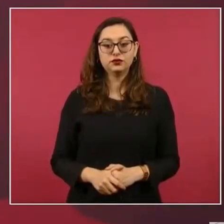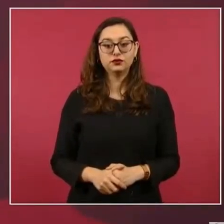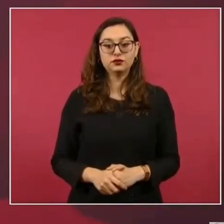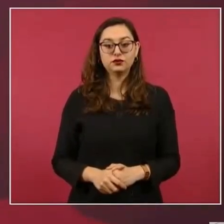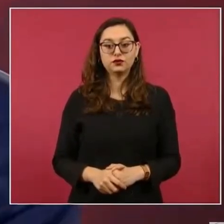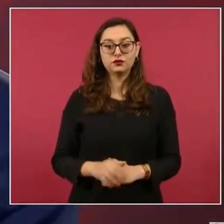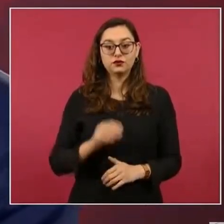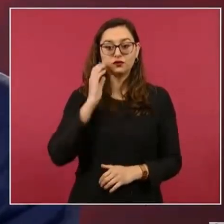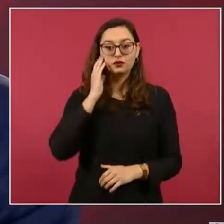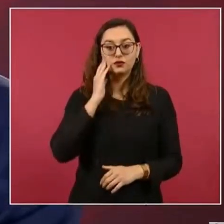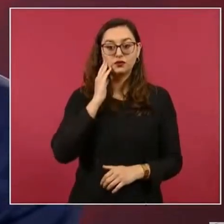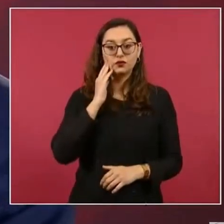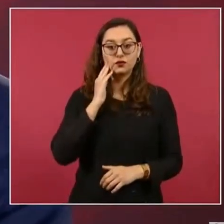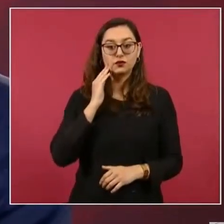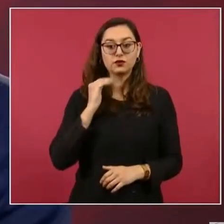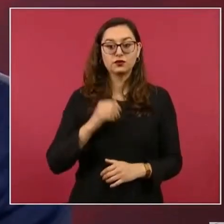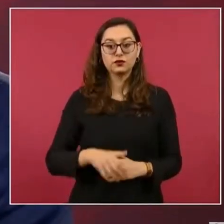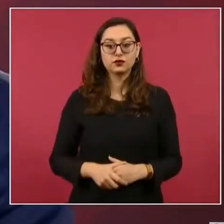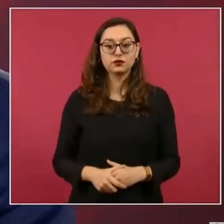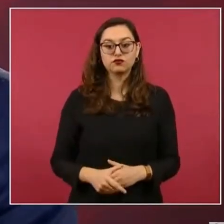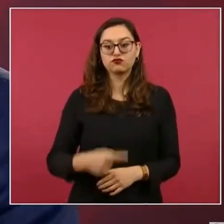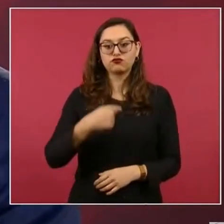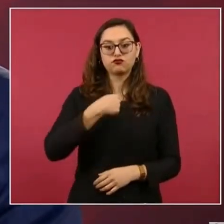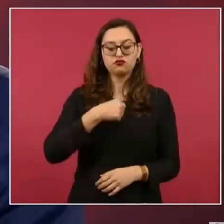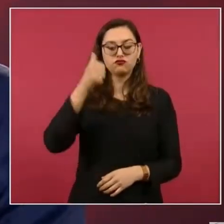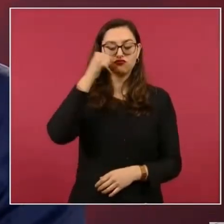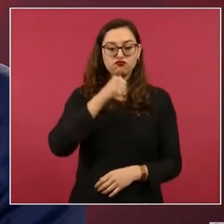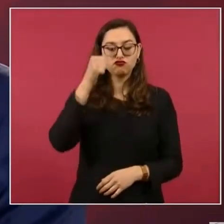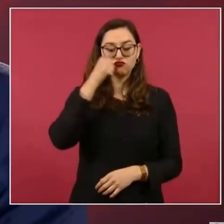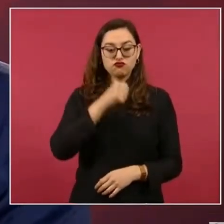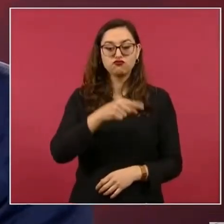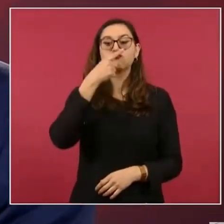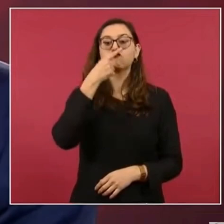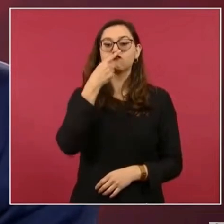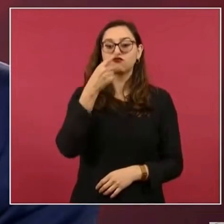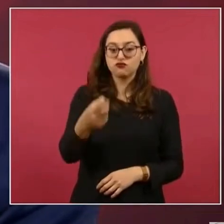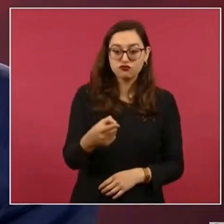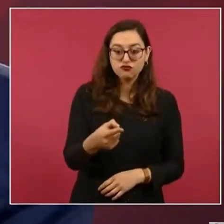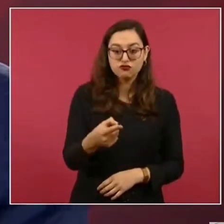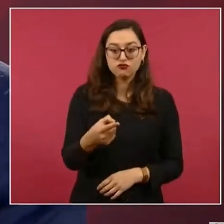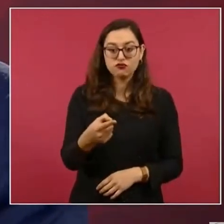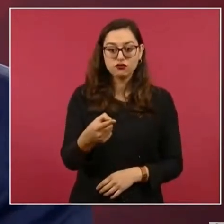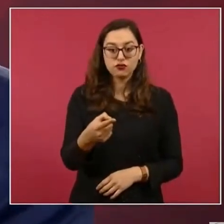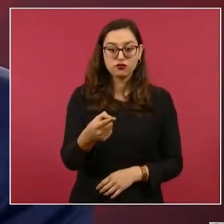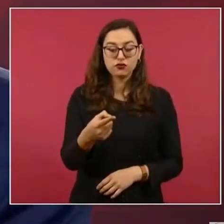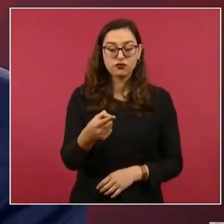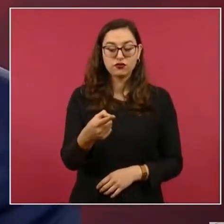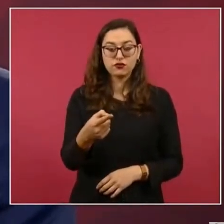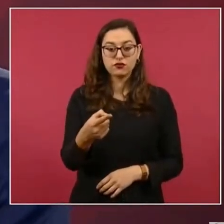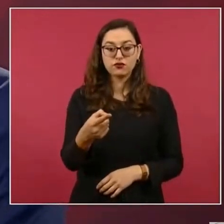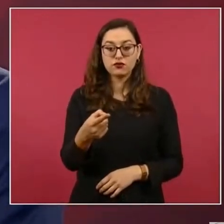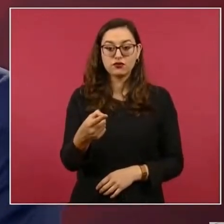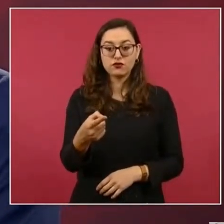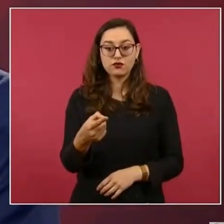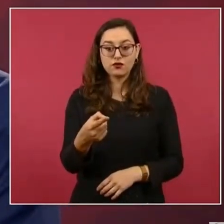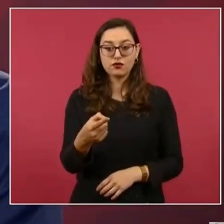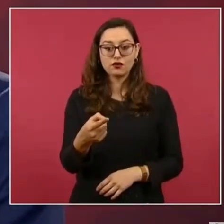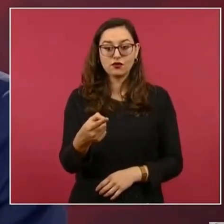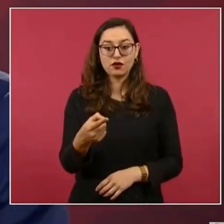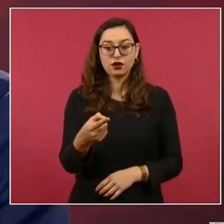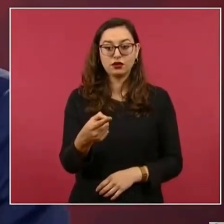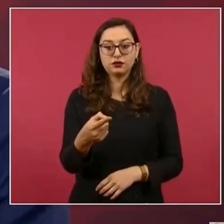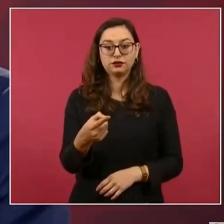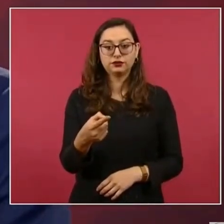lo que yo siempre he sostenido de que no